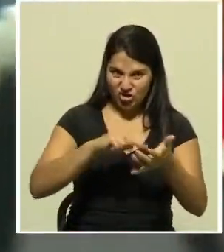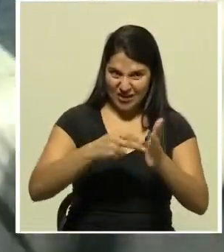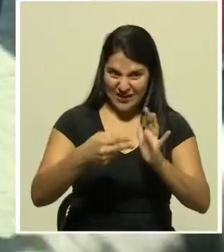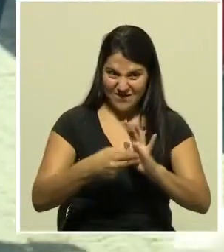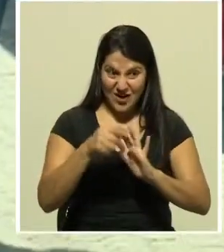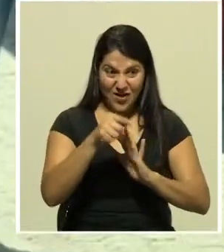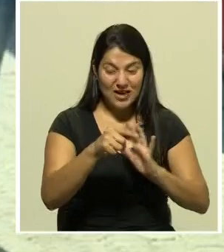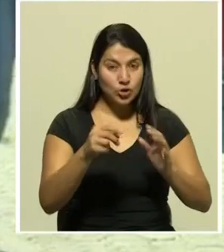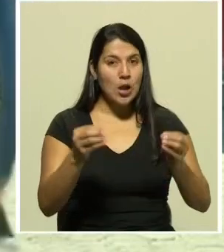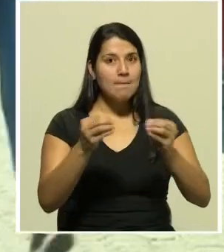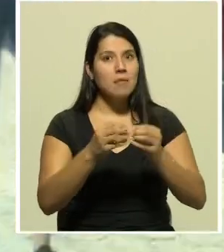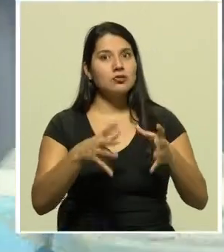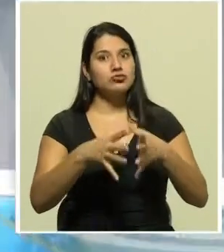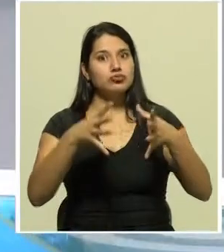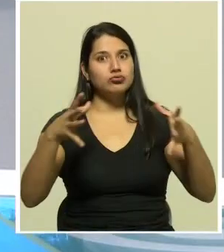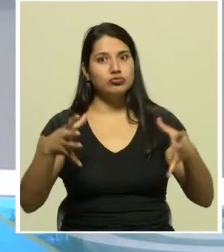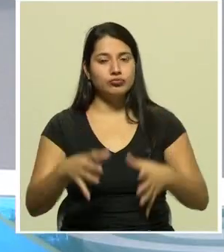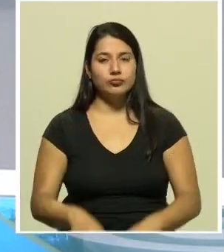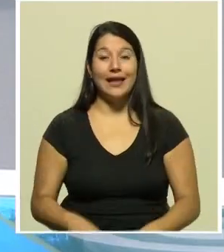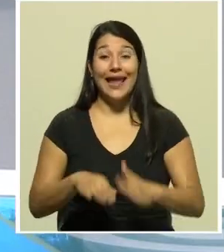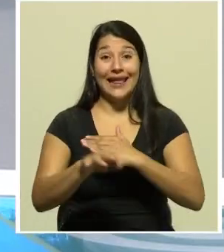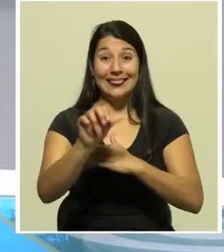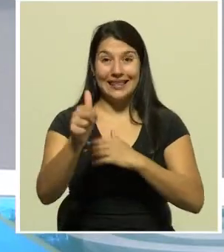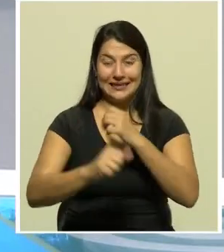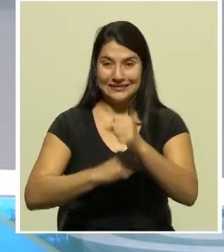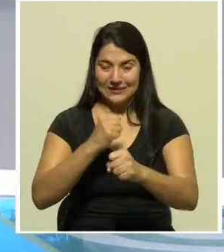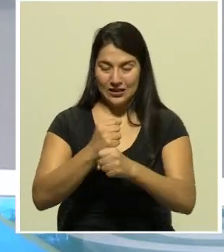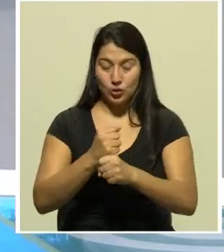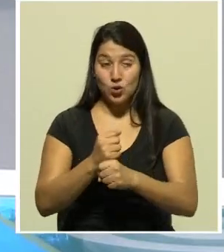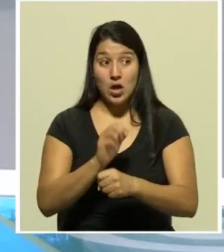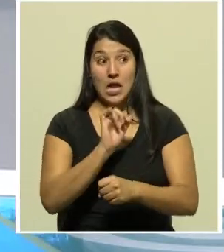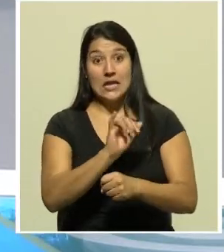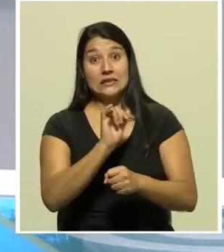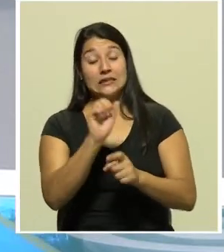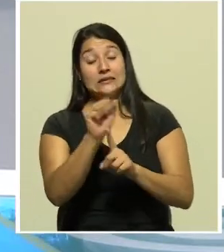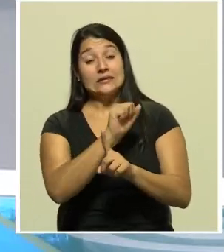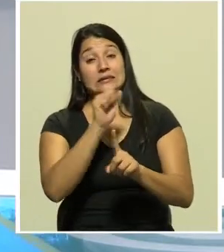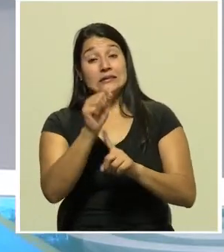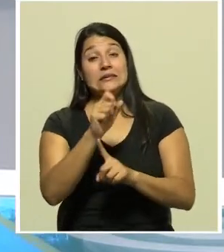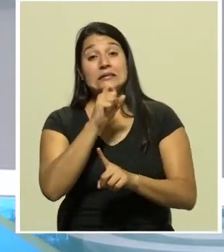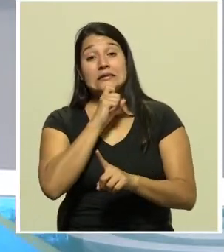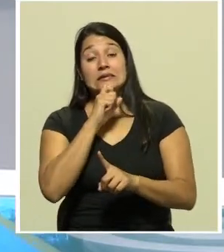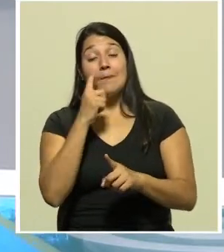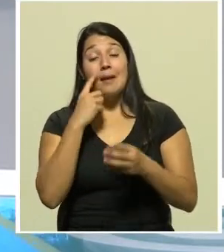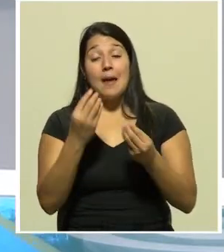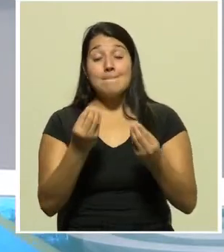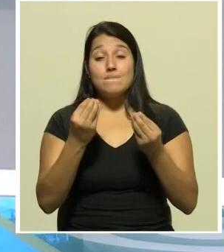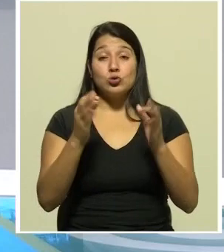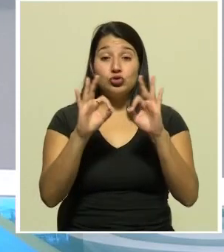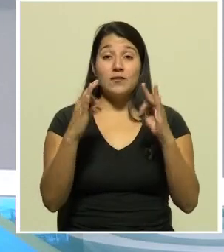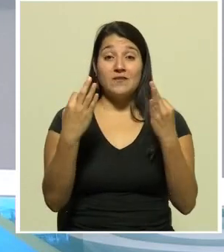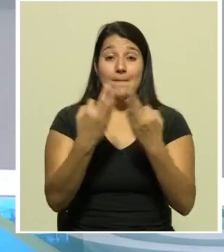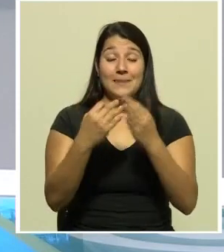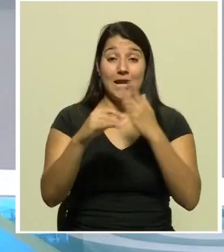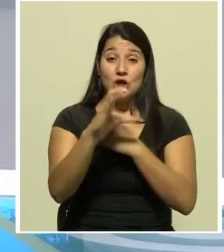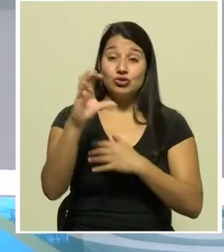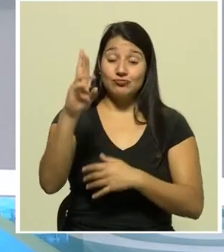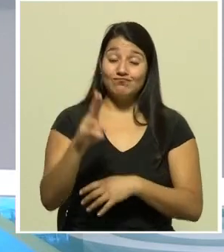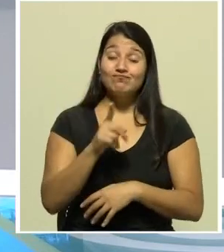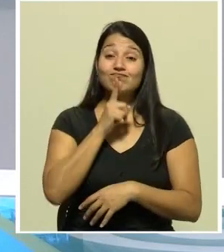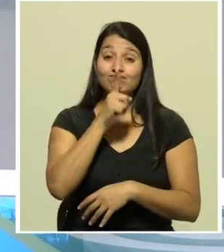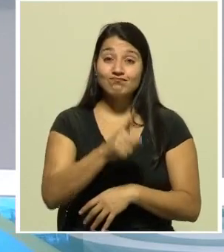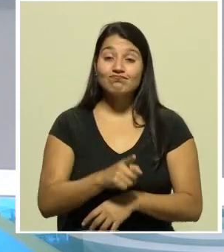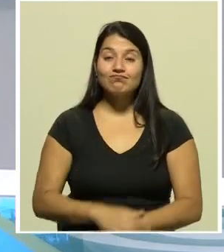alta de la década un panorama muy duro para miles de familias en el país ciertamente